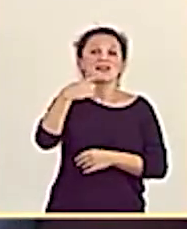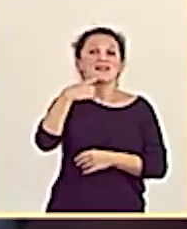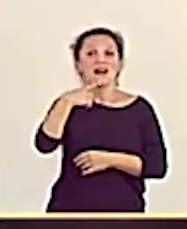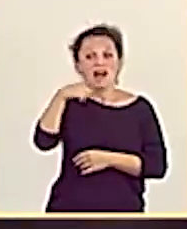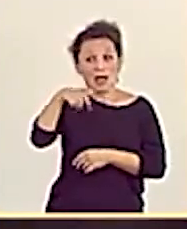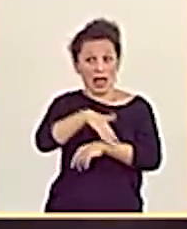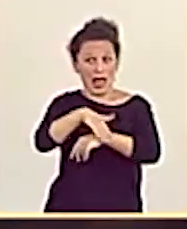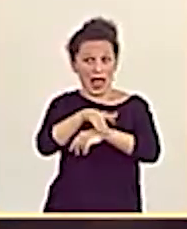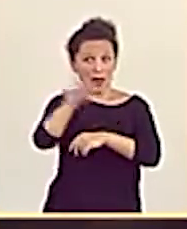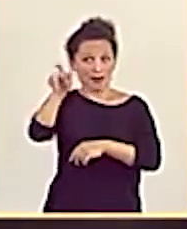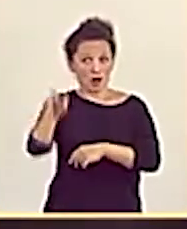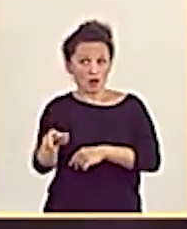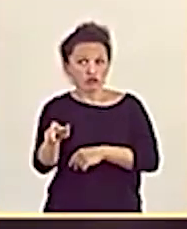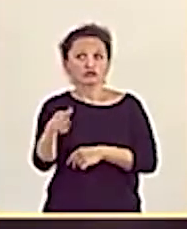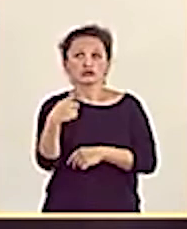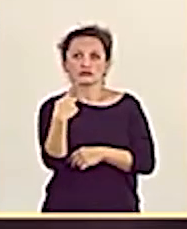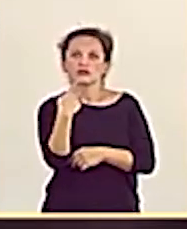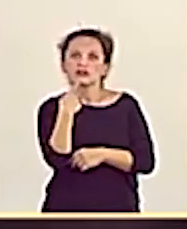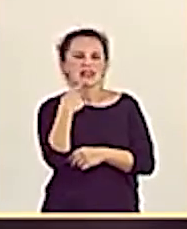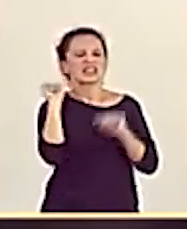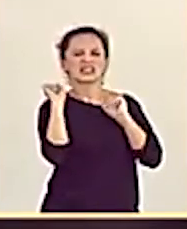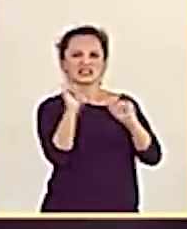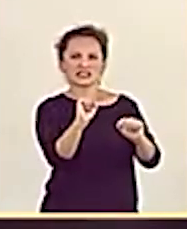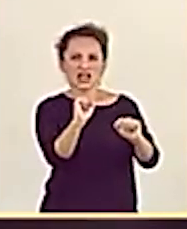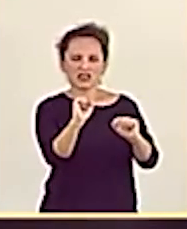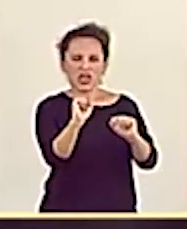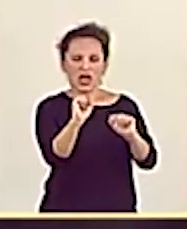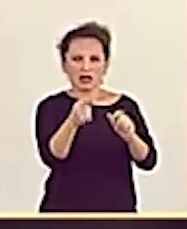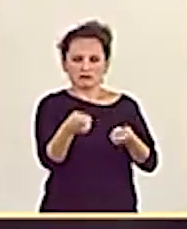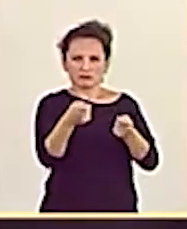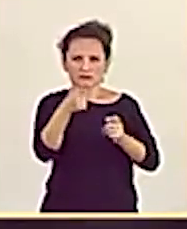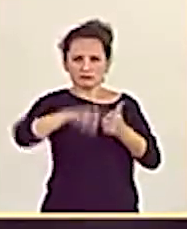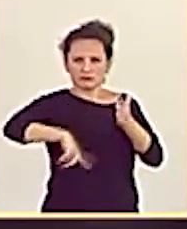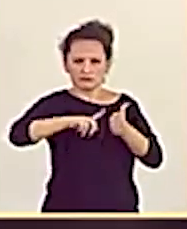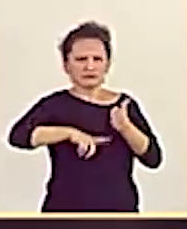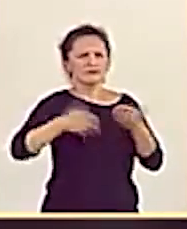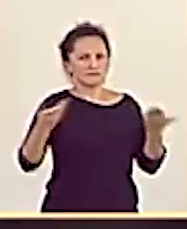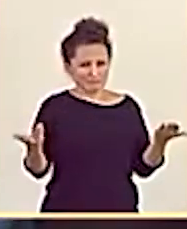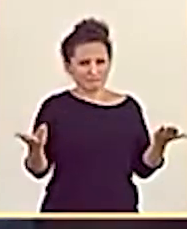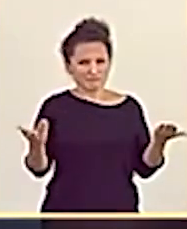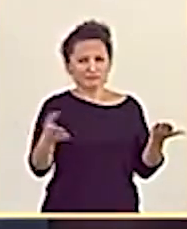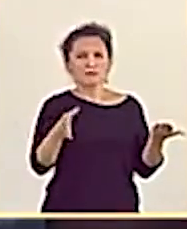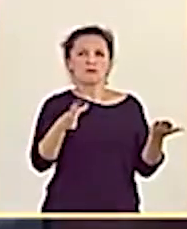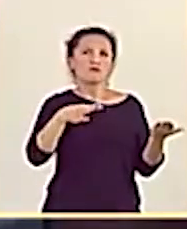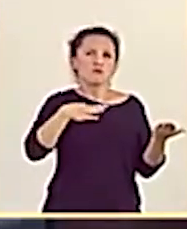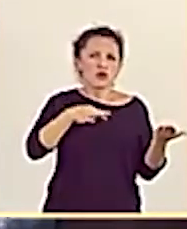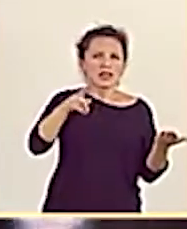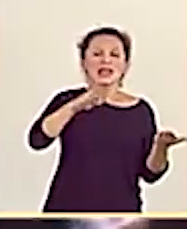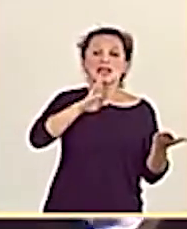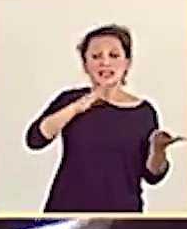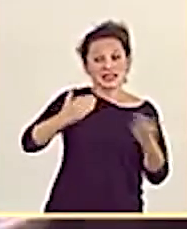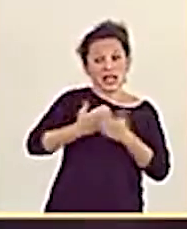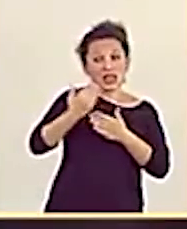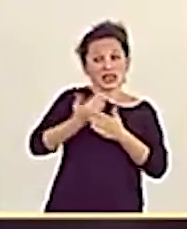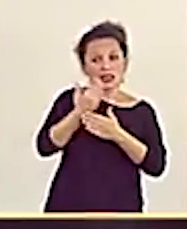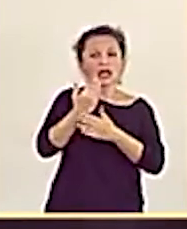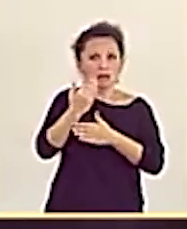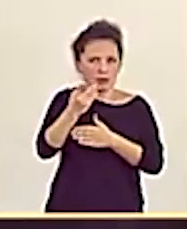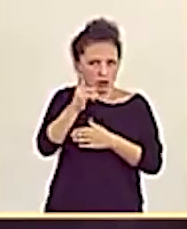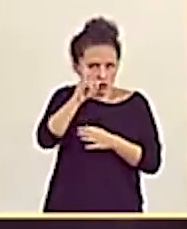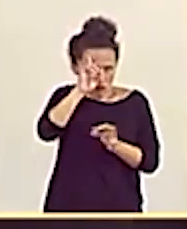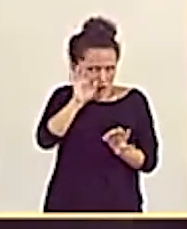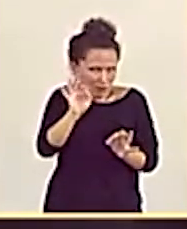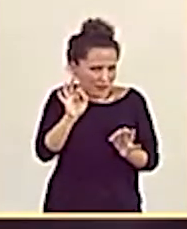alquileres en los presupuestos. Visto lo visto, no sería extrañar que esos días, señor ministro, usted hubiera pensado, no sin falta de razón,